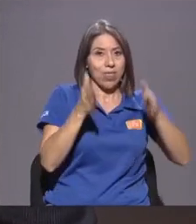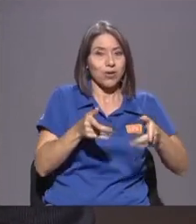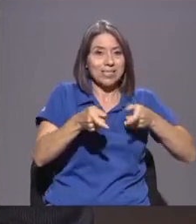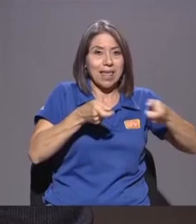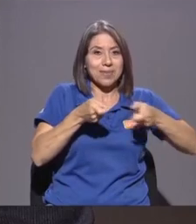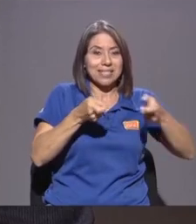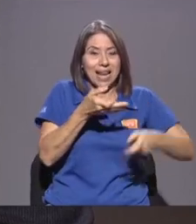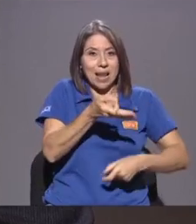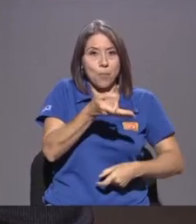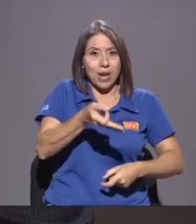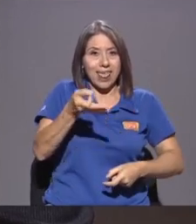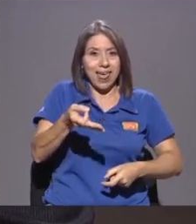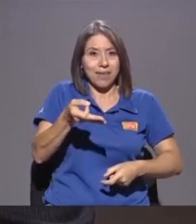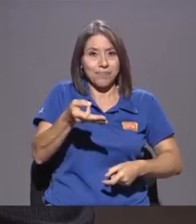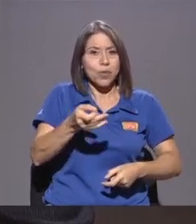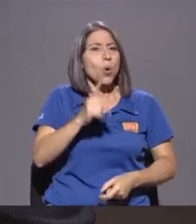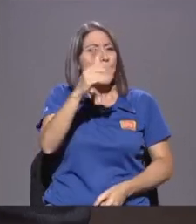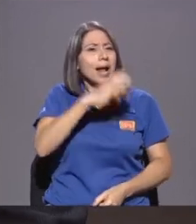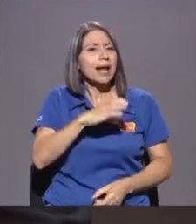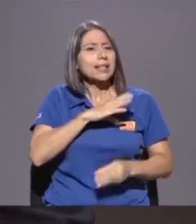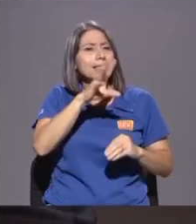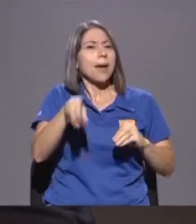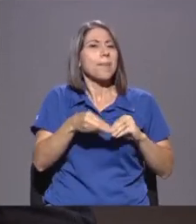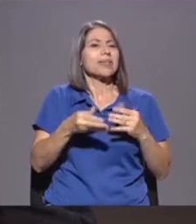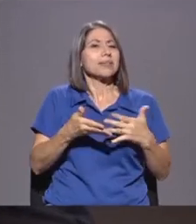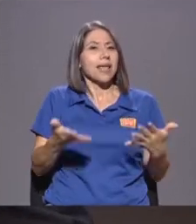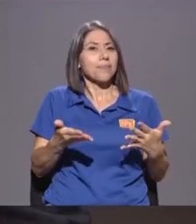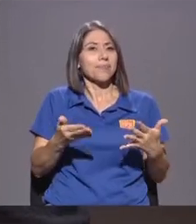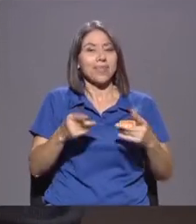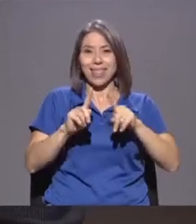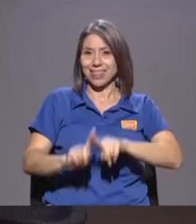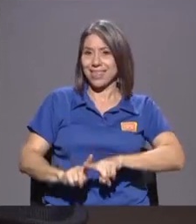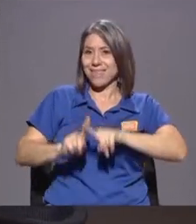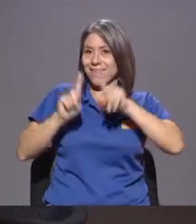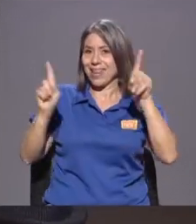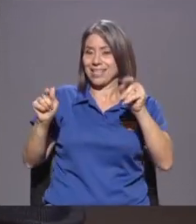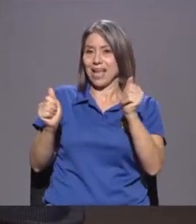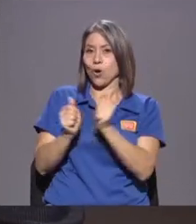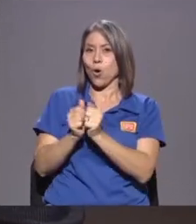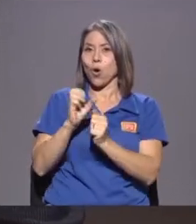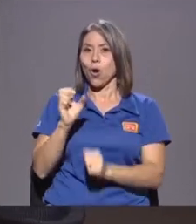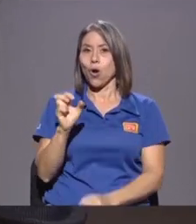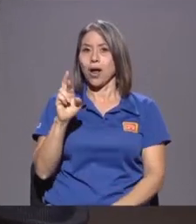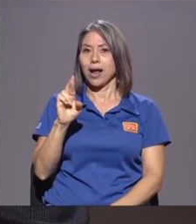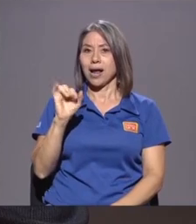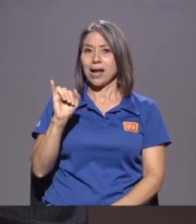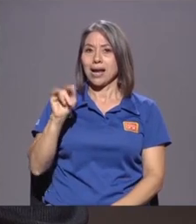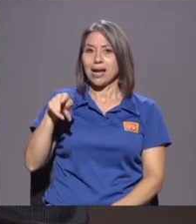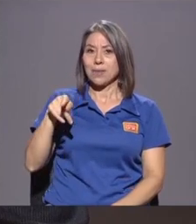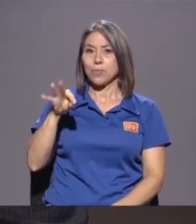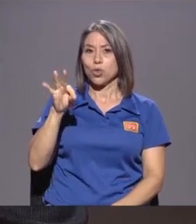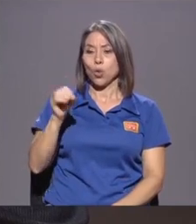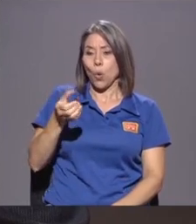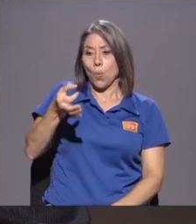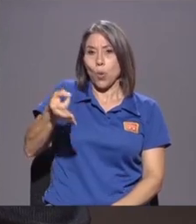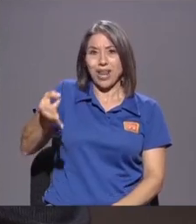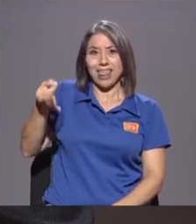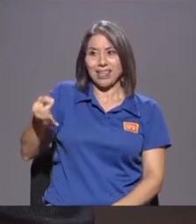Importante De esta iniciativa Que a diferencia De las criptomonedas Que no están Respaldadas por nada Sino simplemente